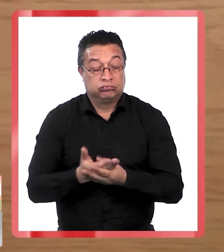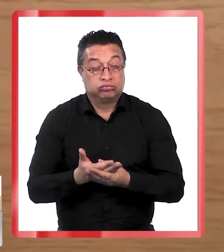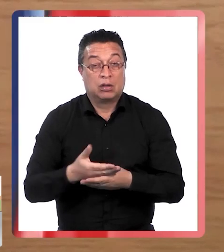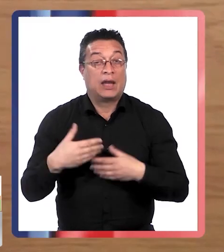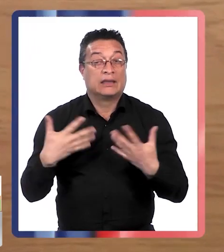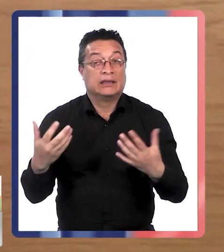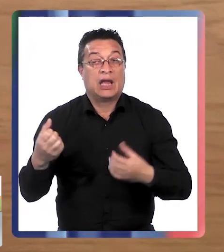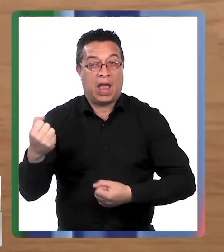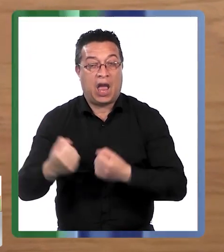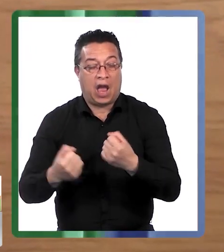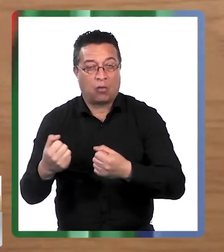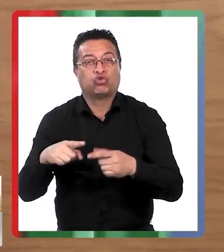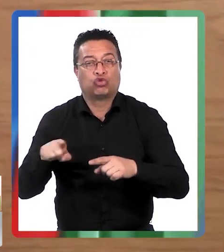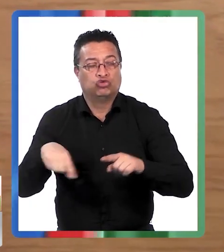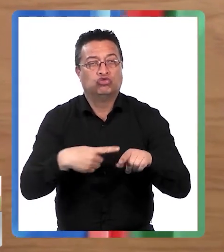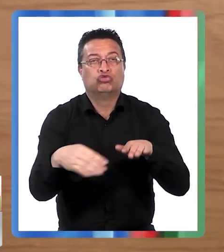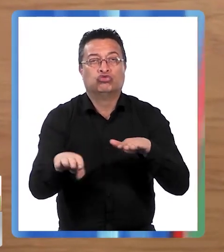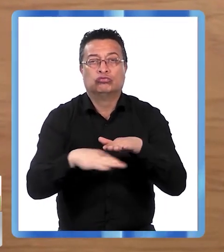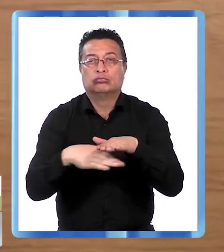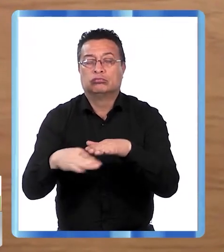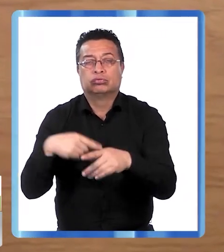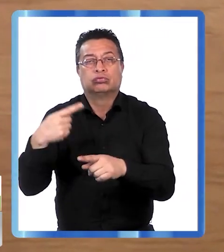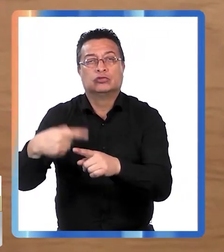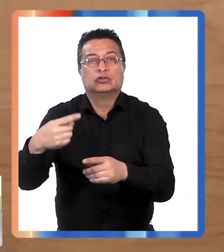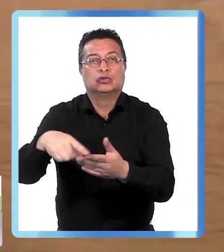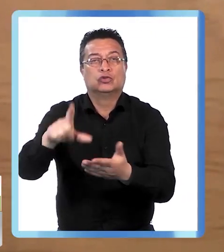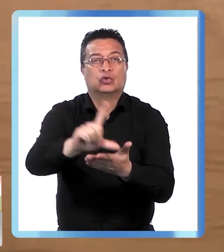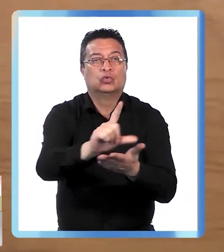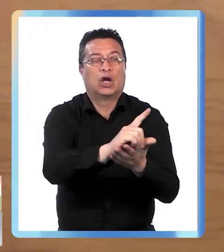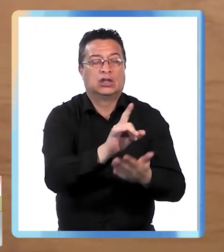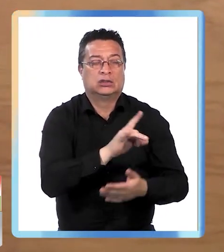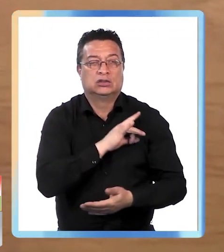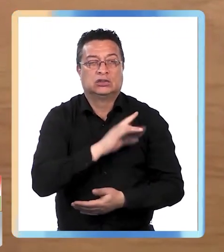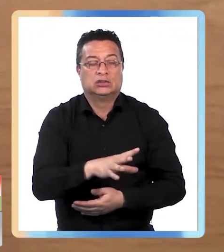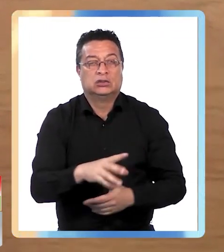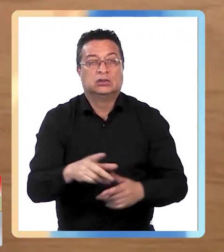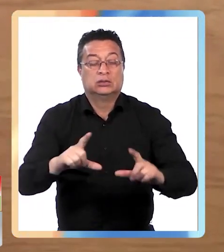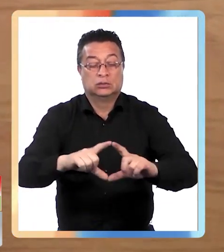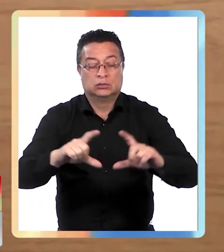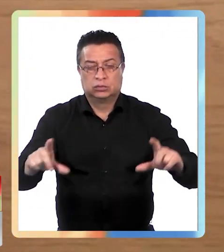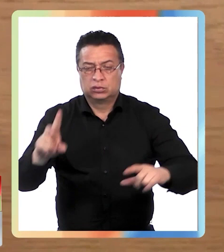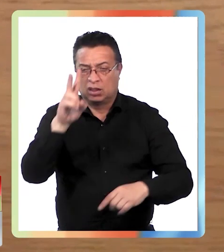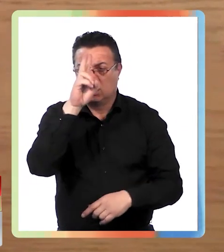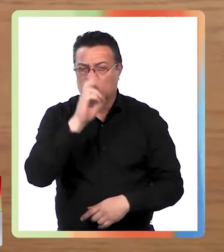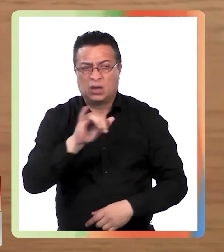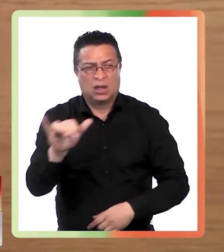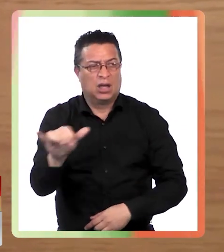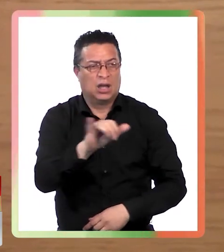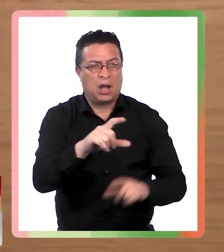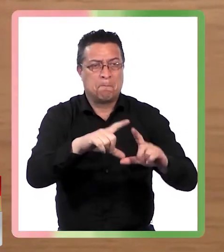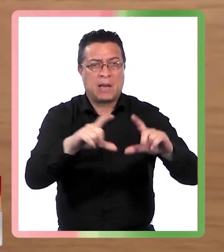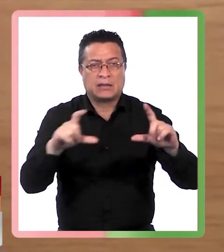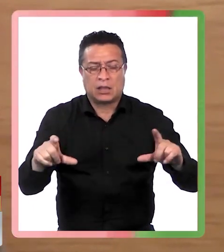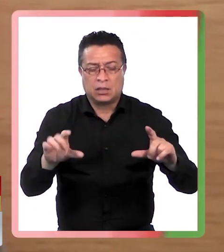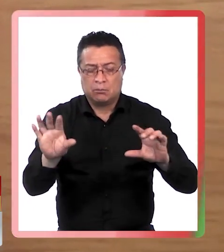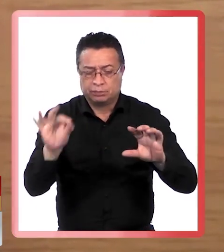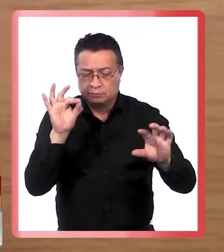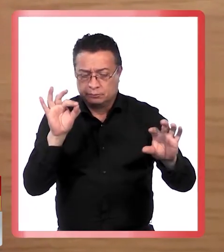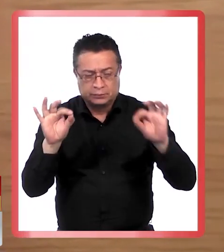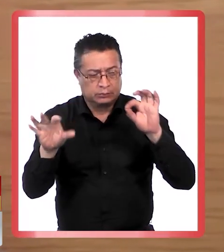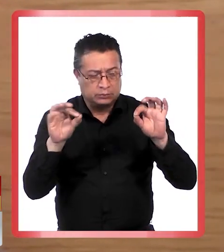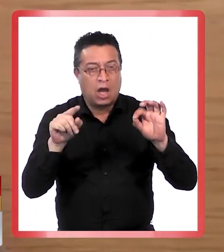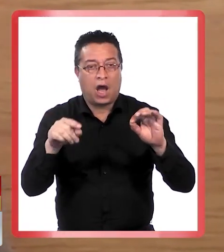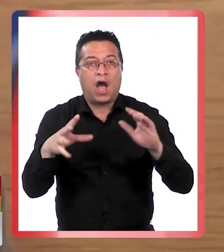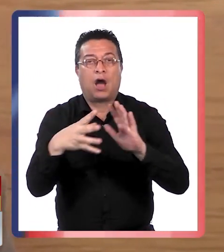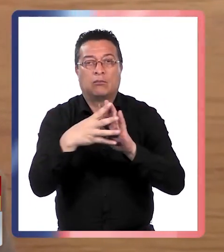respecto de vehículos que circulan en distintos puntos del país con similares características y patentes lo que da